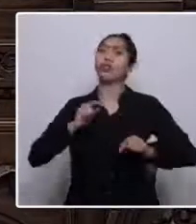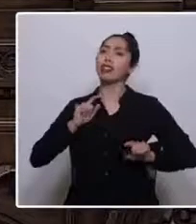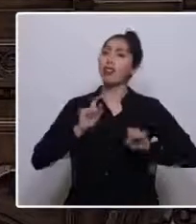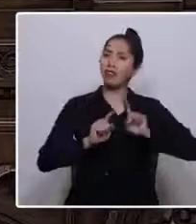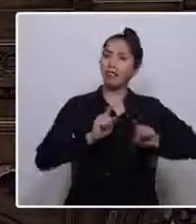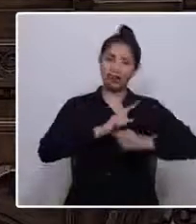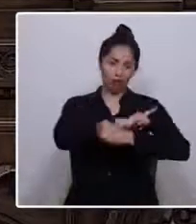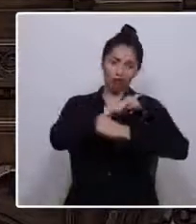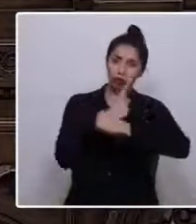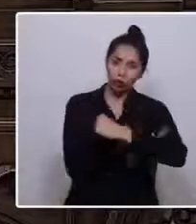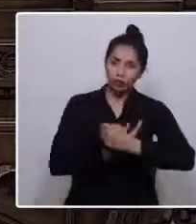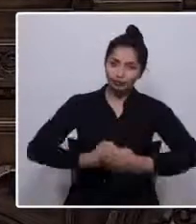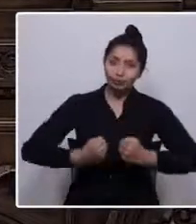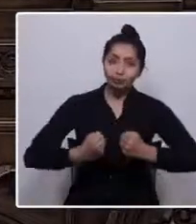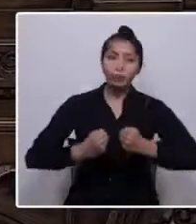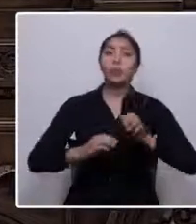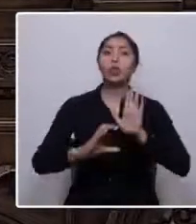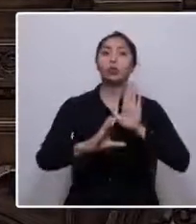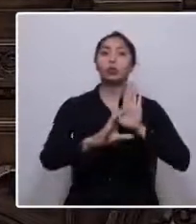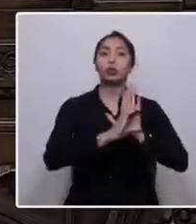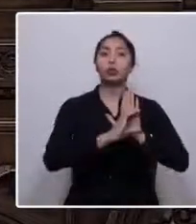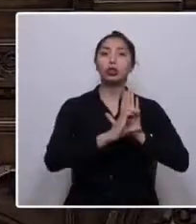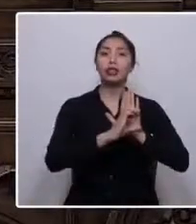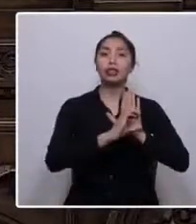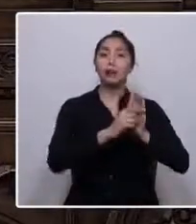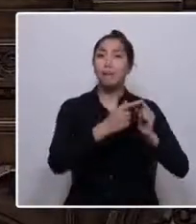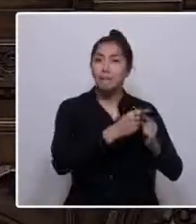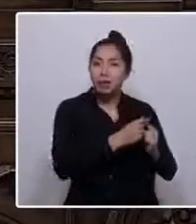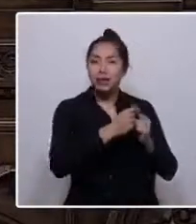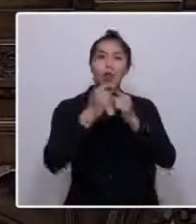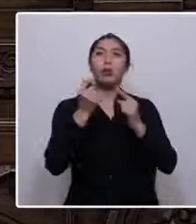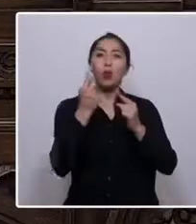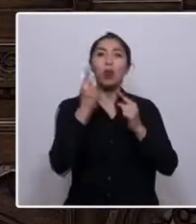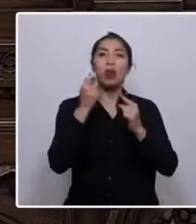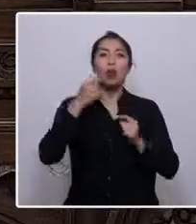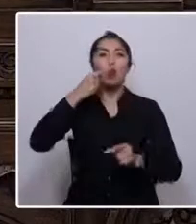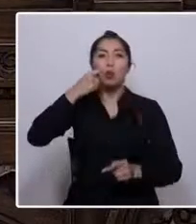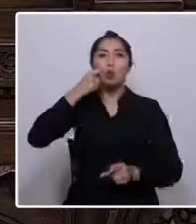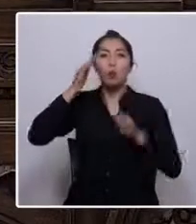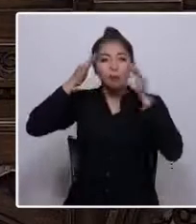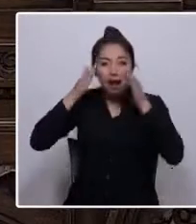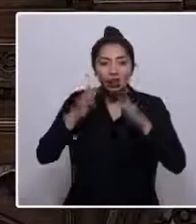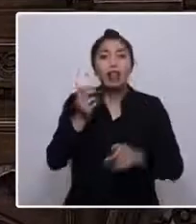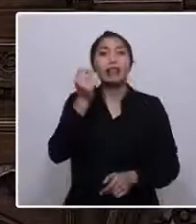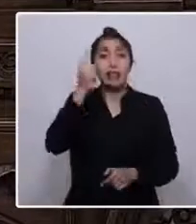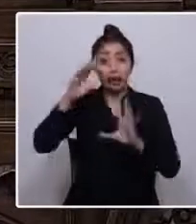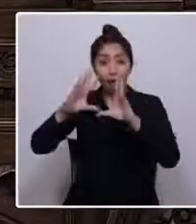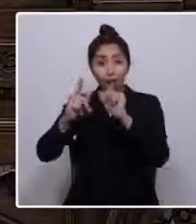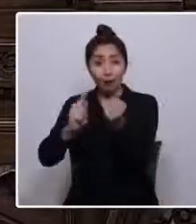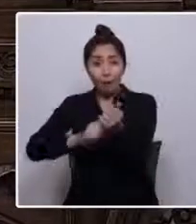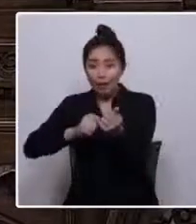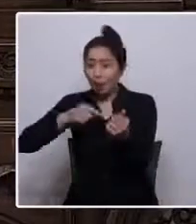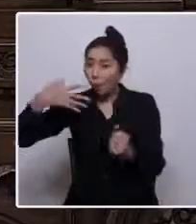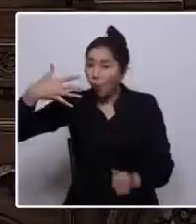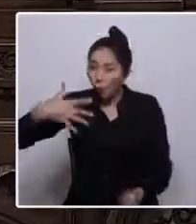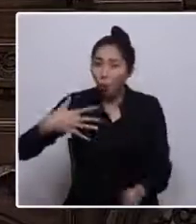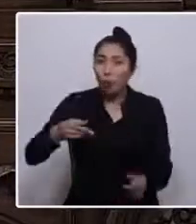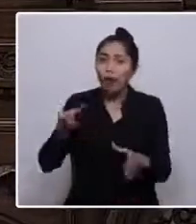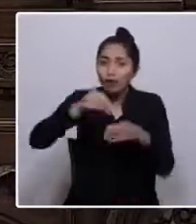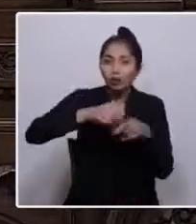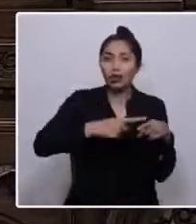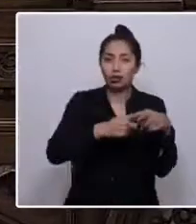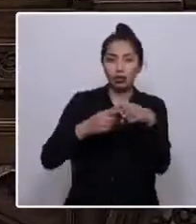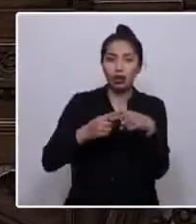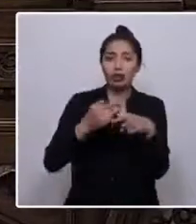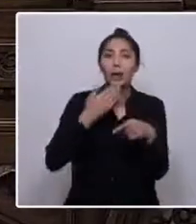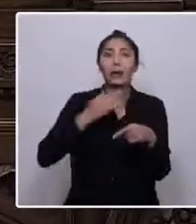fuerzas una Constitución que ponga en el centro a la persona humana, que entienda a la familia como núcleo fundamental de la sociedad, que resguarde